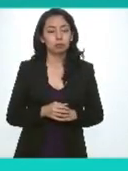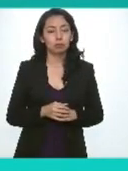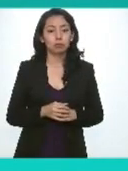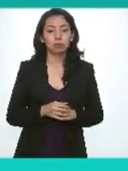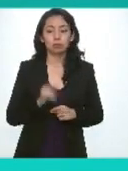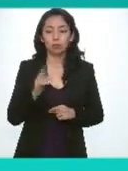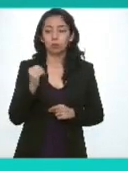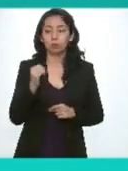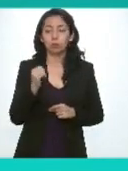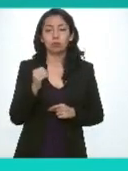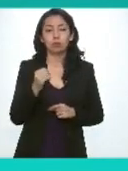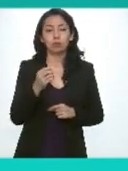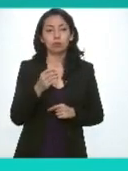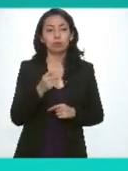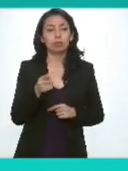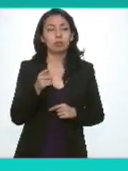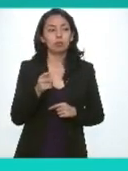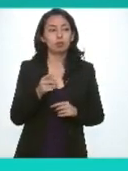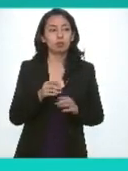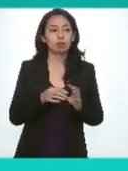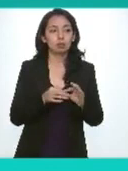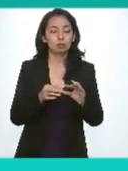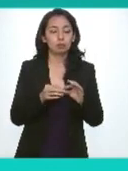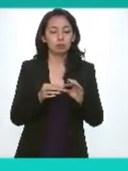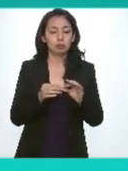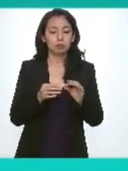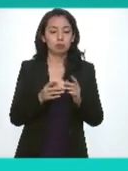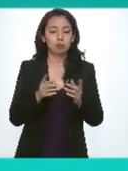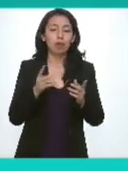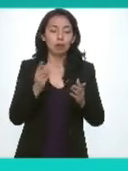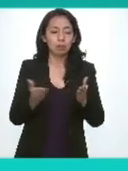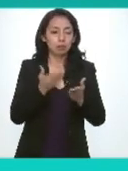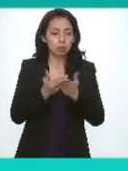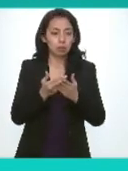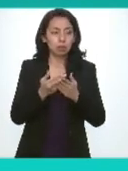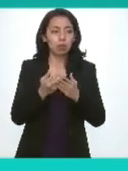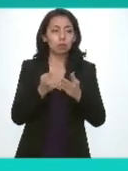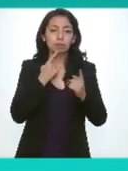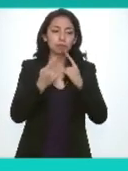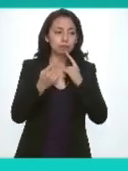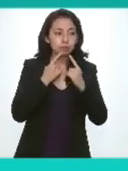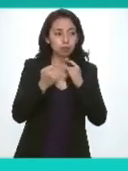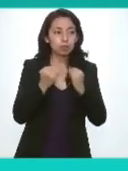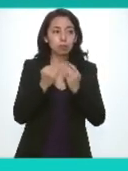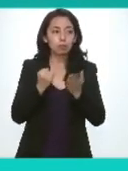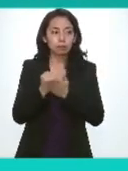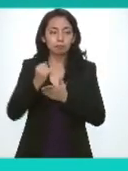el punto nueve del orden del día de esta sesión referente a la presentación discusión y en su caso aprobación